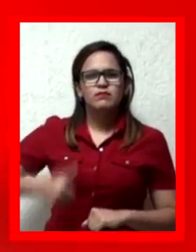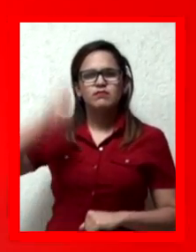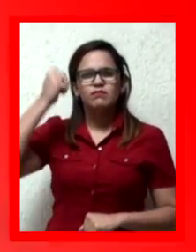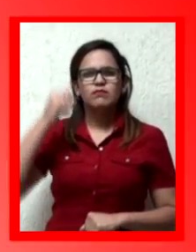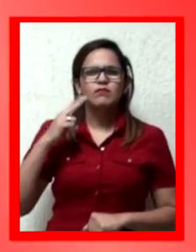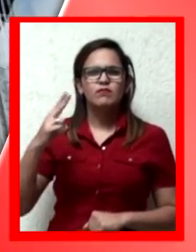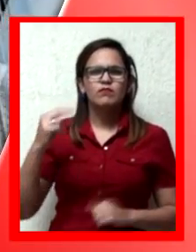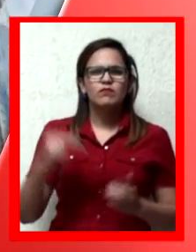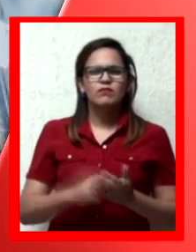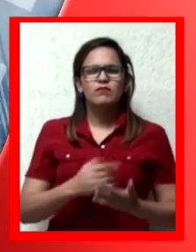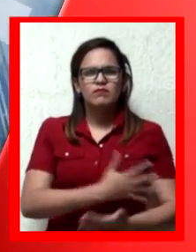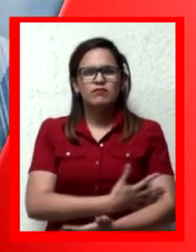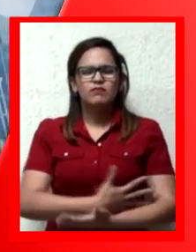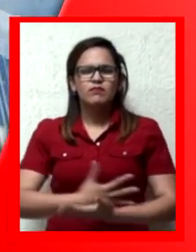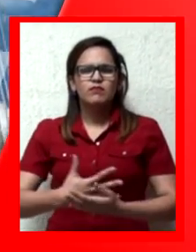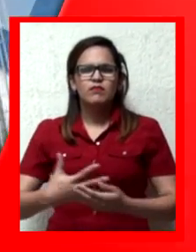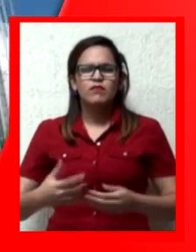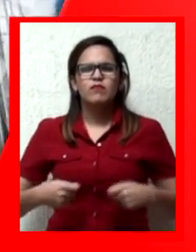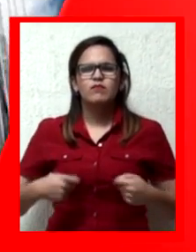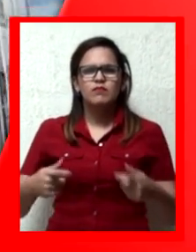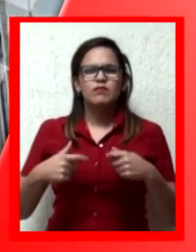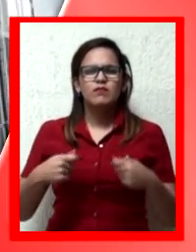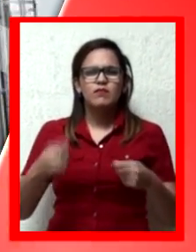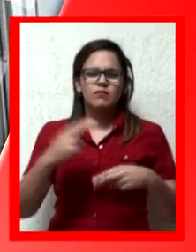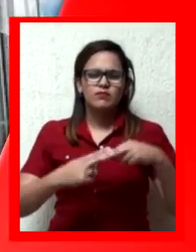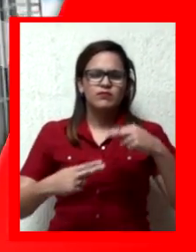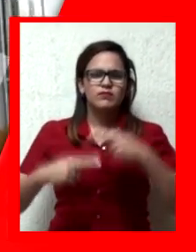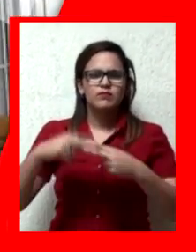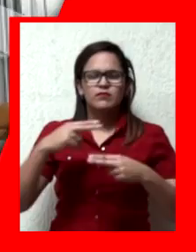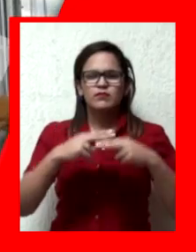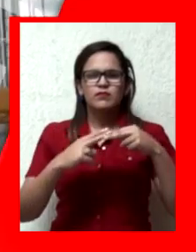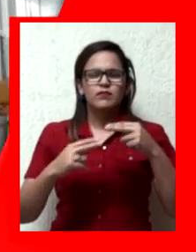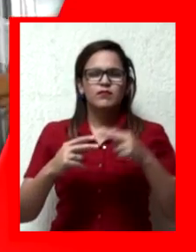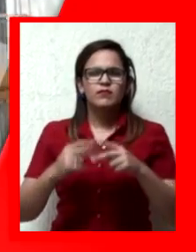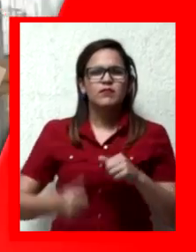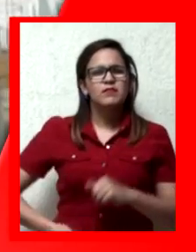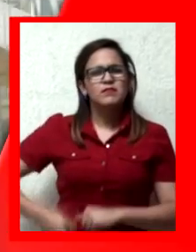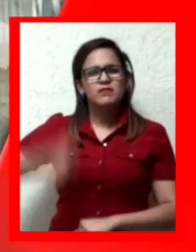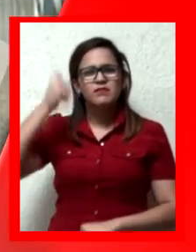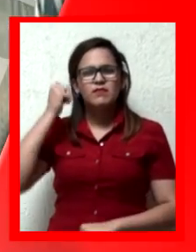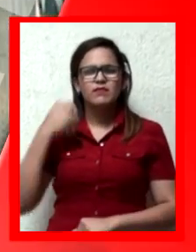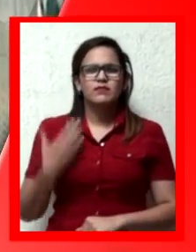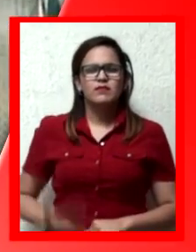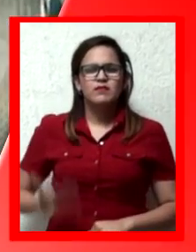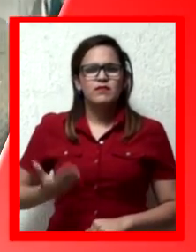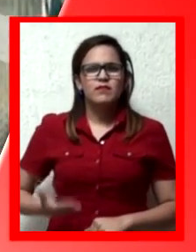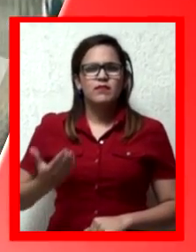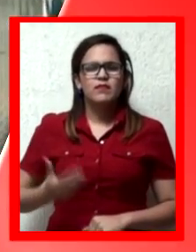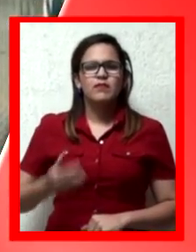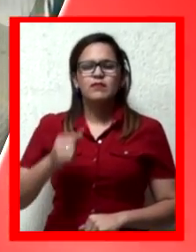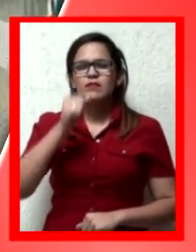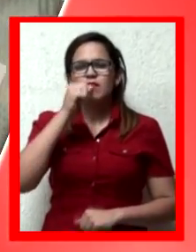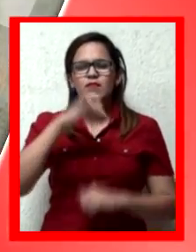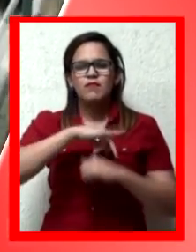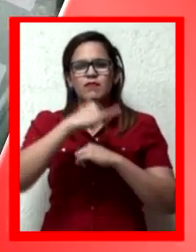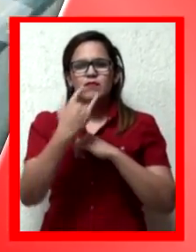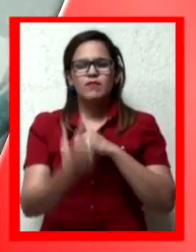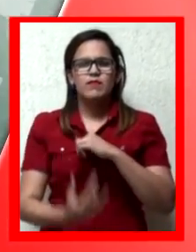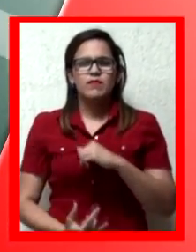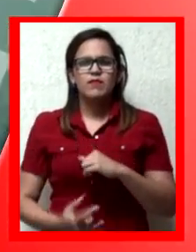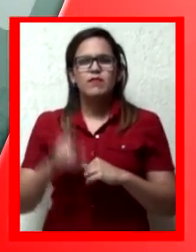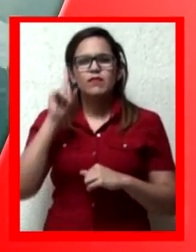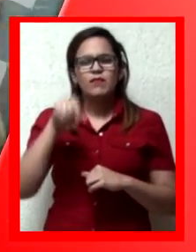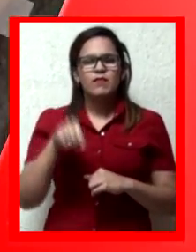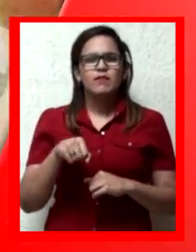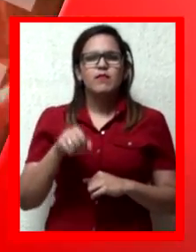Más de 2.000 billones de bolívares invertidos en obras de infraestructura siendo el proyecto presidencial del agua el más emblemático